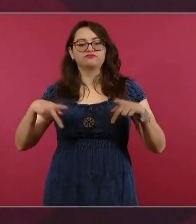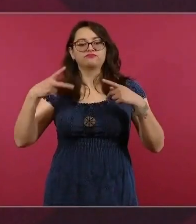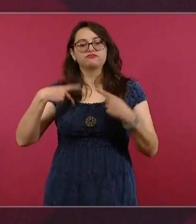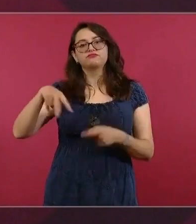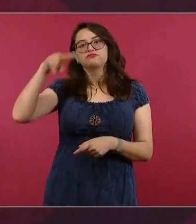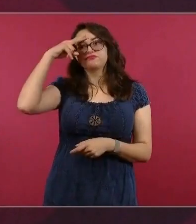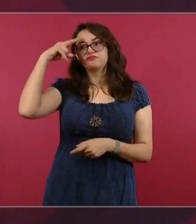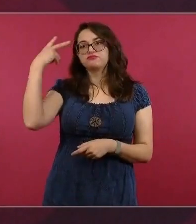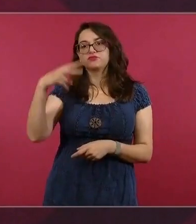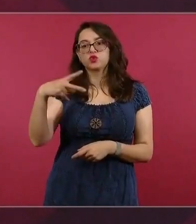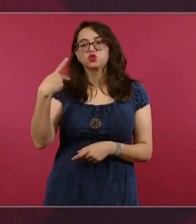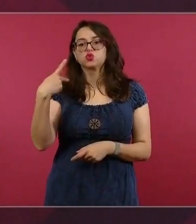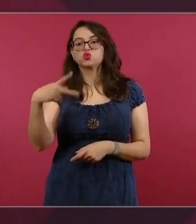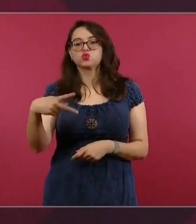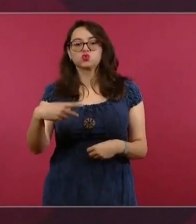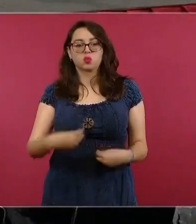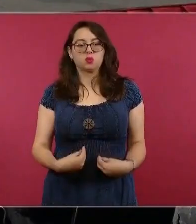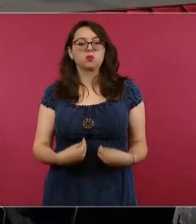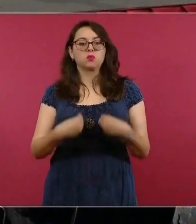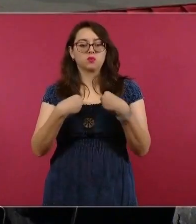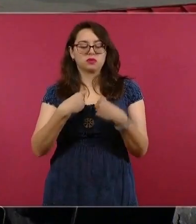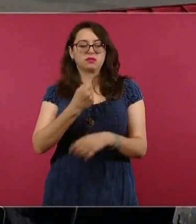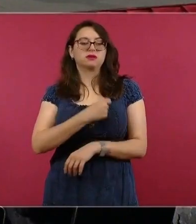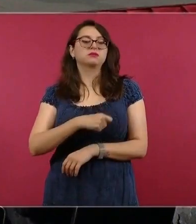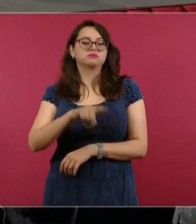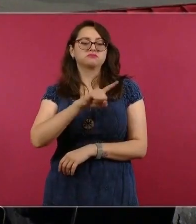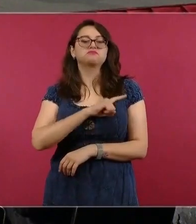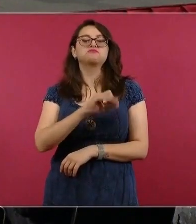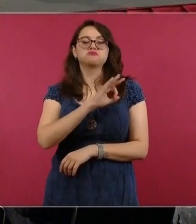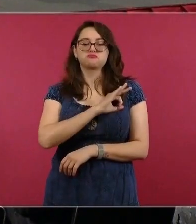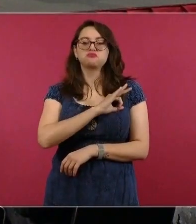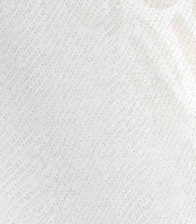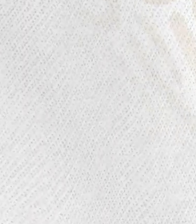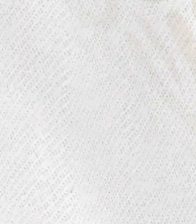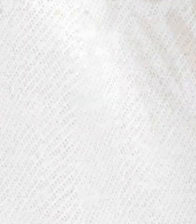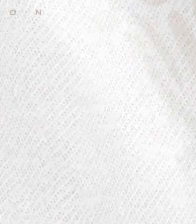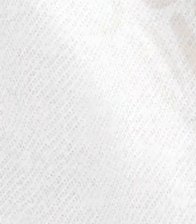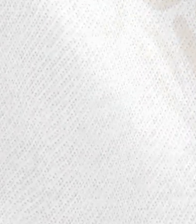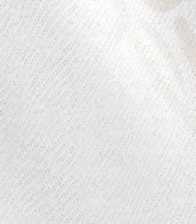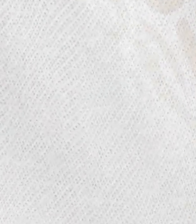el disfrute de una vida saludable y activa.